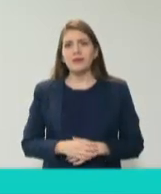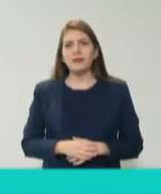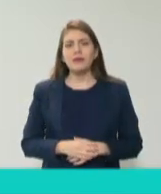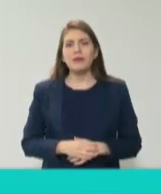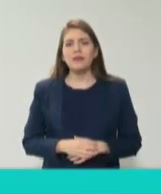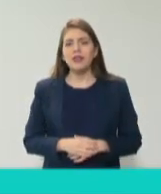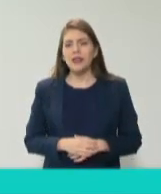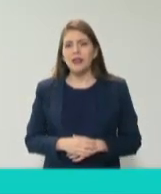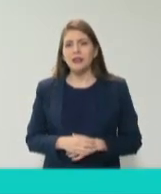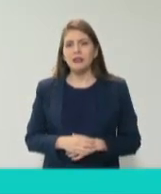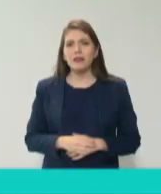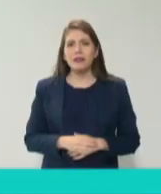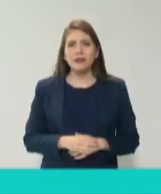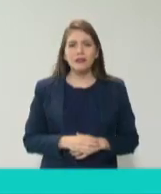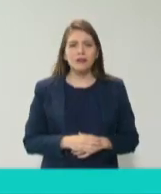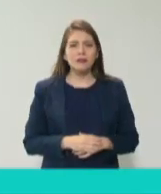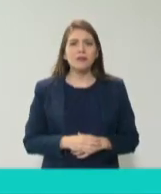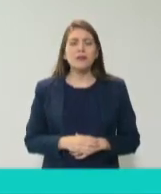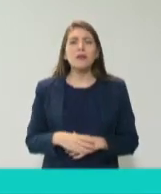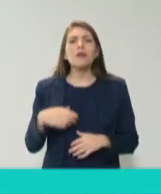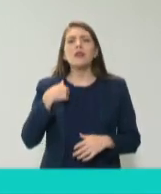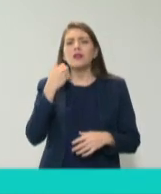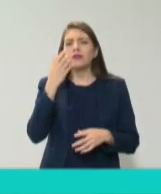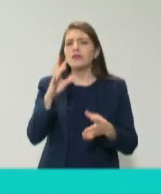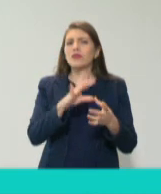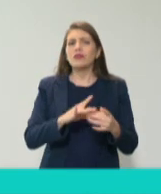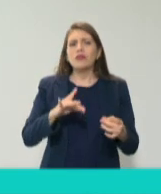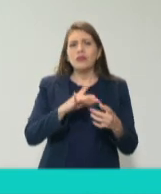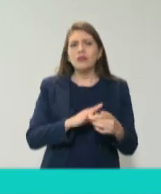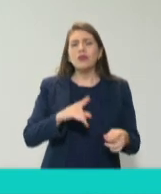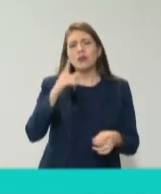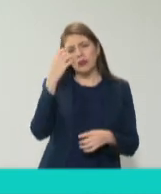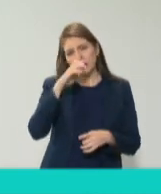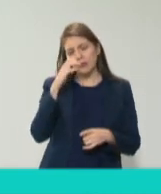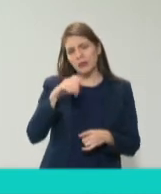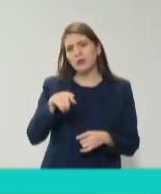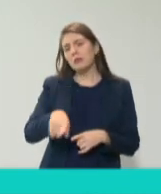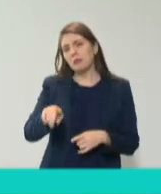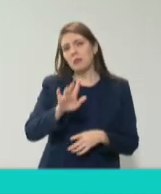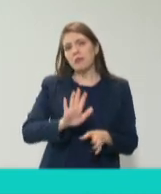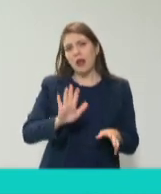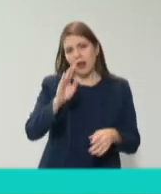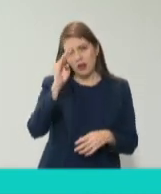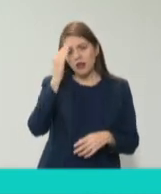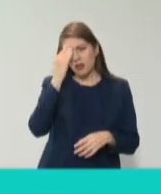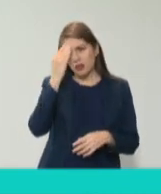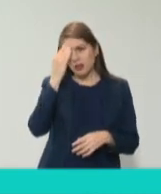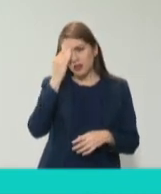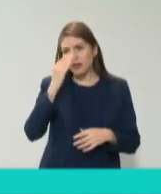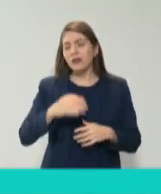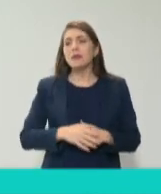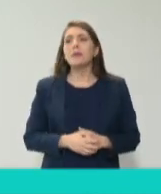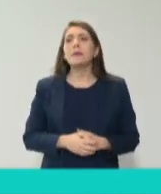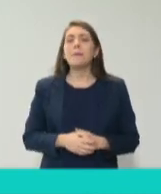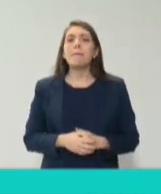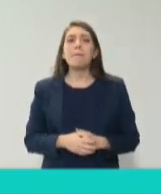sobre una experiencia que seguro todos ustedes la conocen y voy a ser muy breve